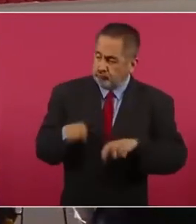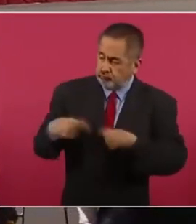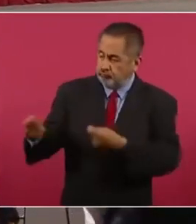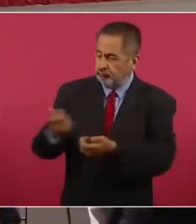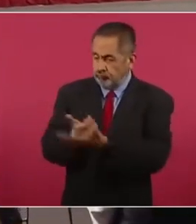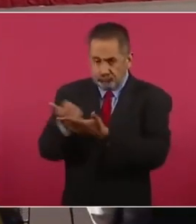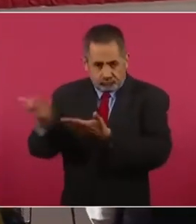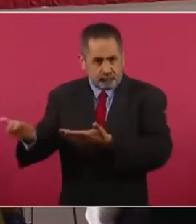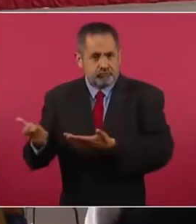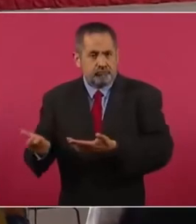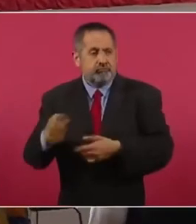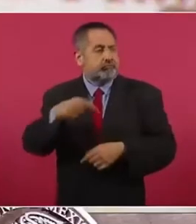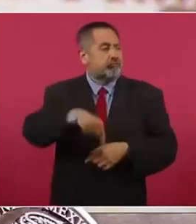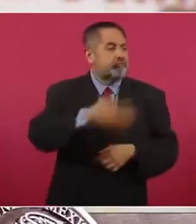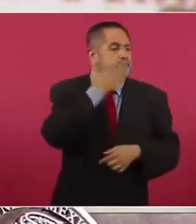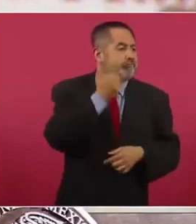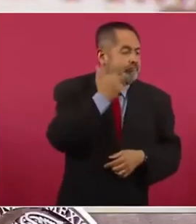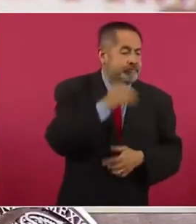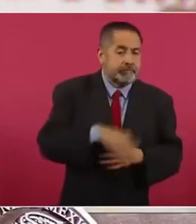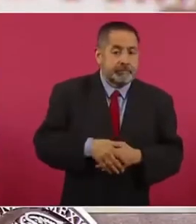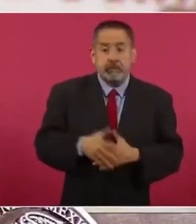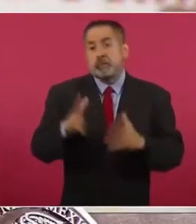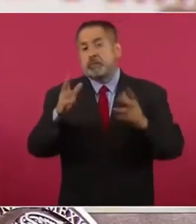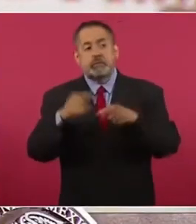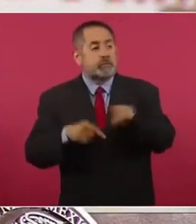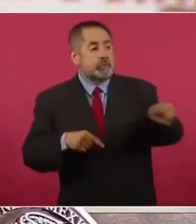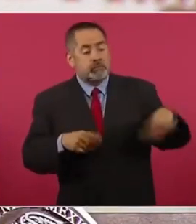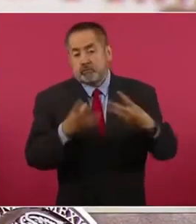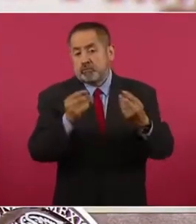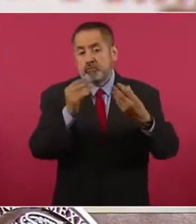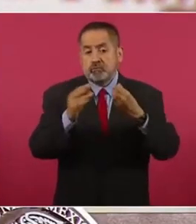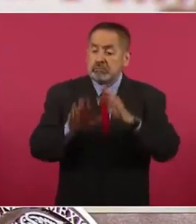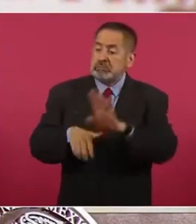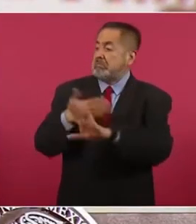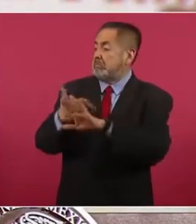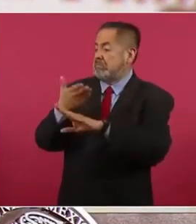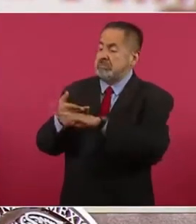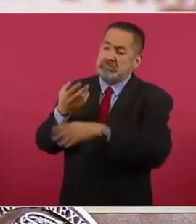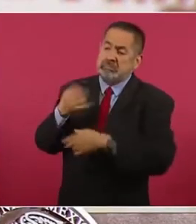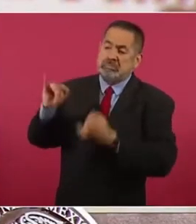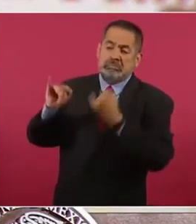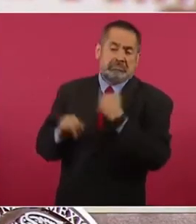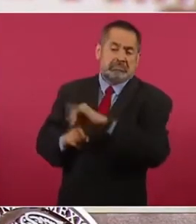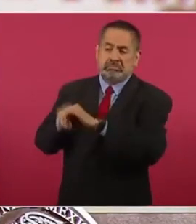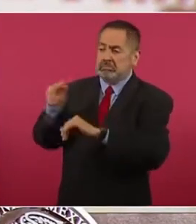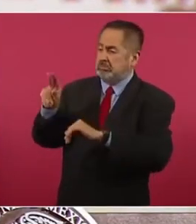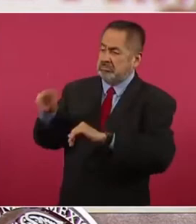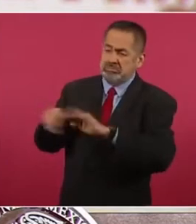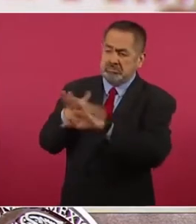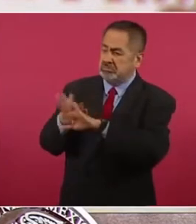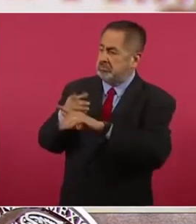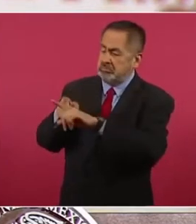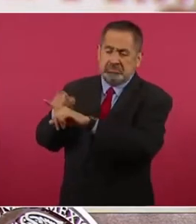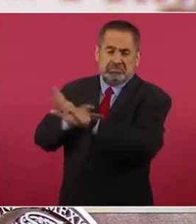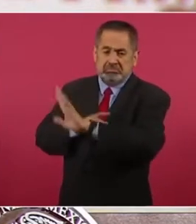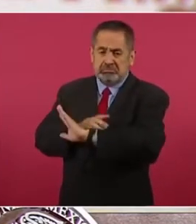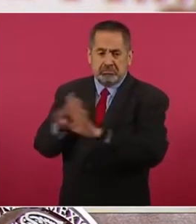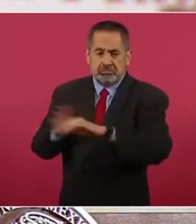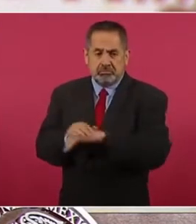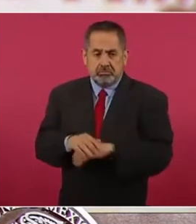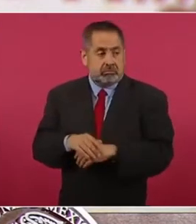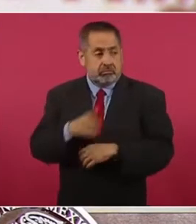país, muchas han sido las críticas, descalificaciones, incluso mostrando